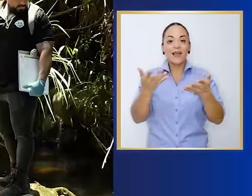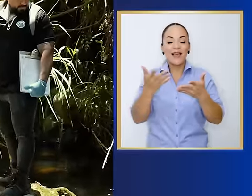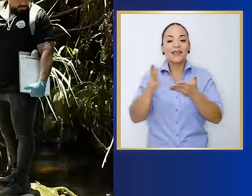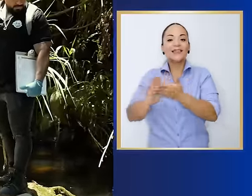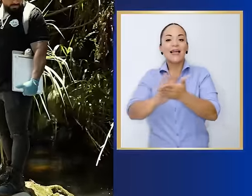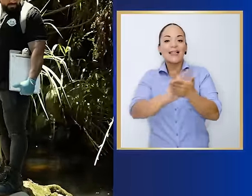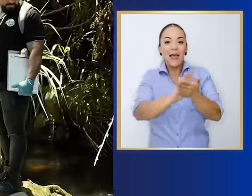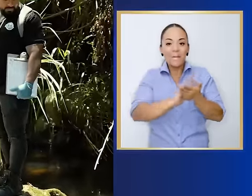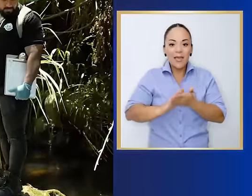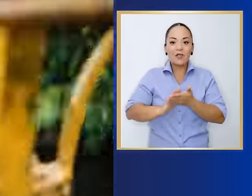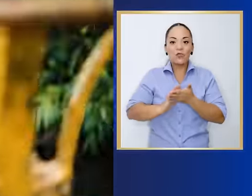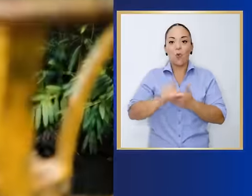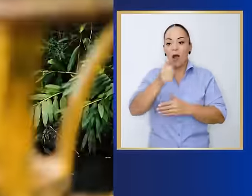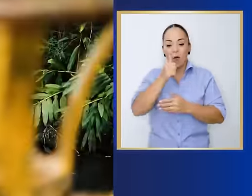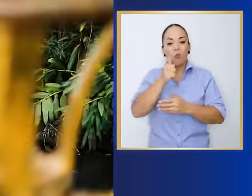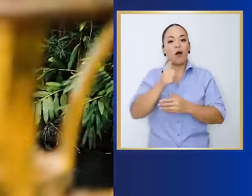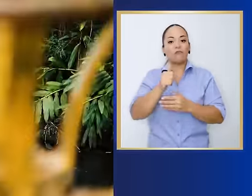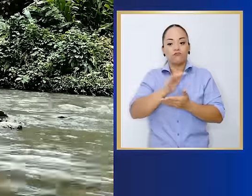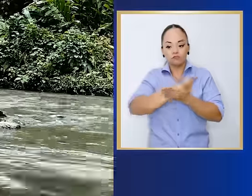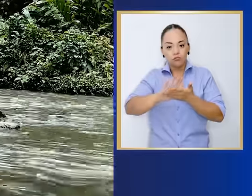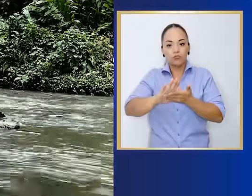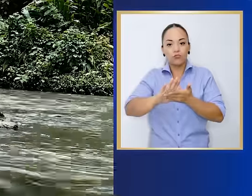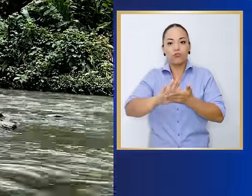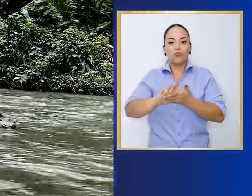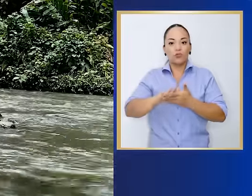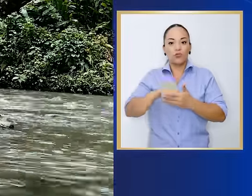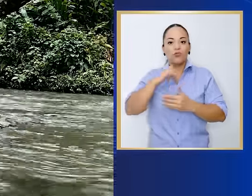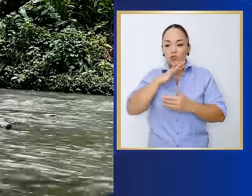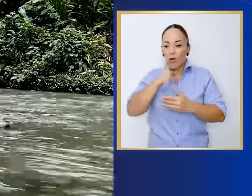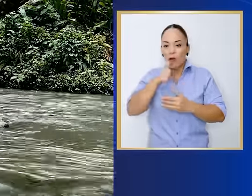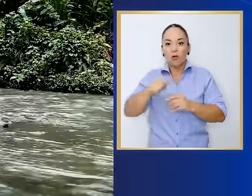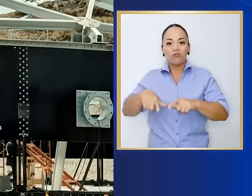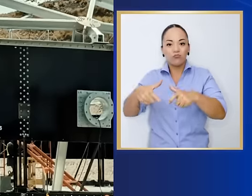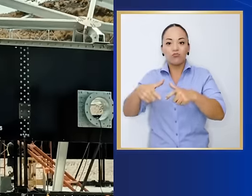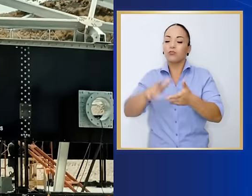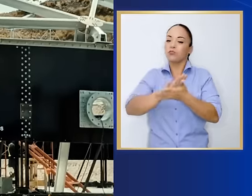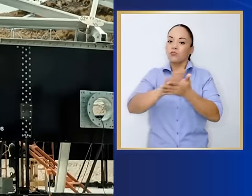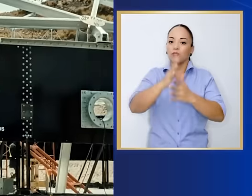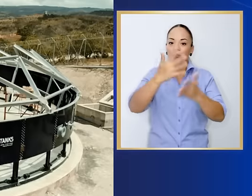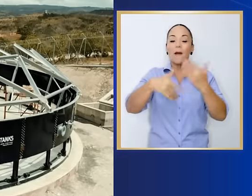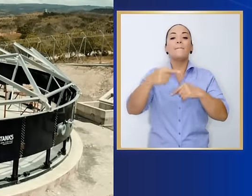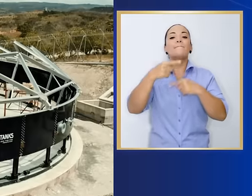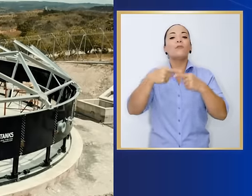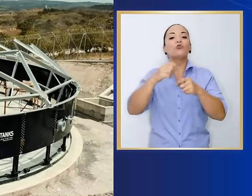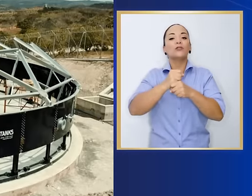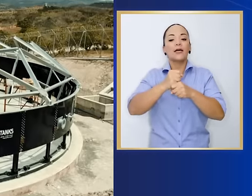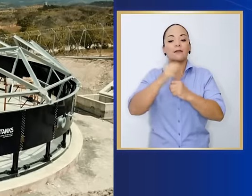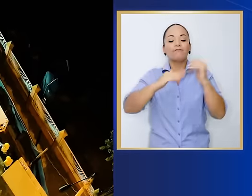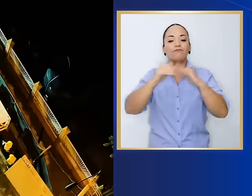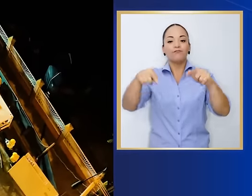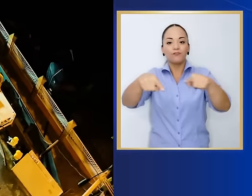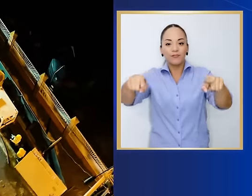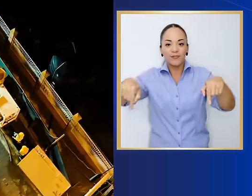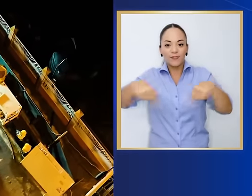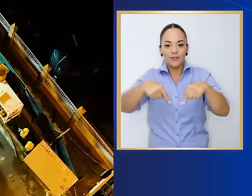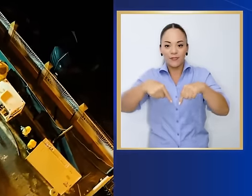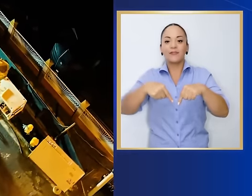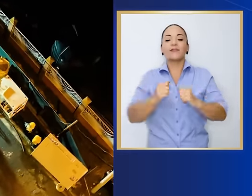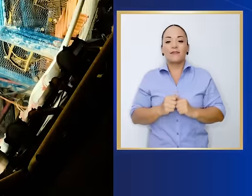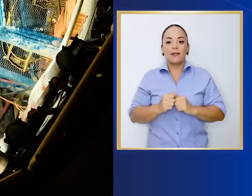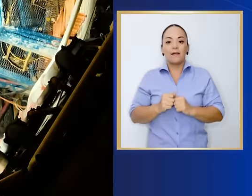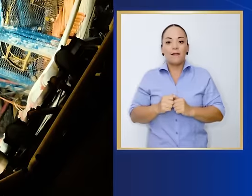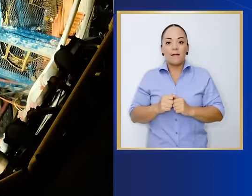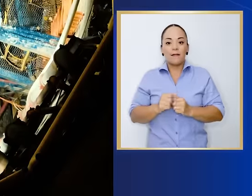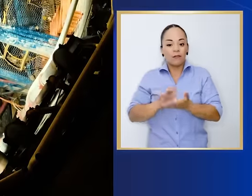refiere al saneamiento y tratamiento de aguas residuales. Esto lo vamos a lograr con la construcción de plantas de tratamiento y mejoras 100